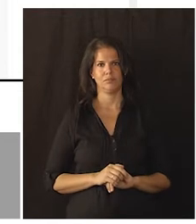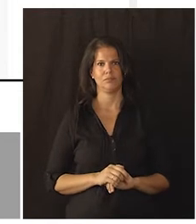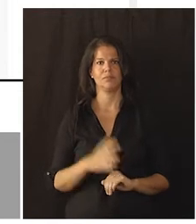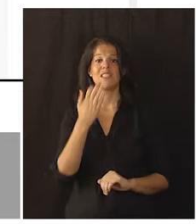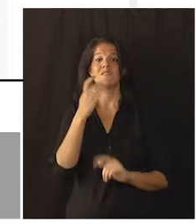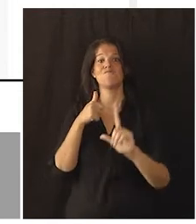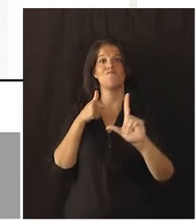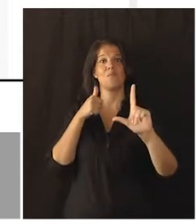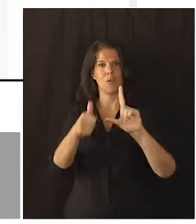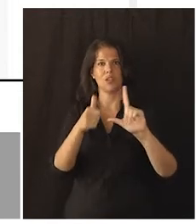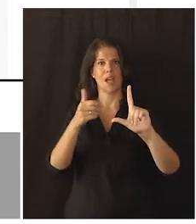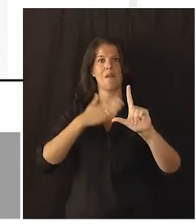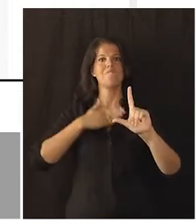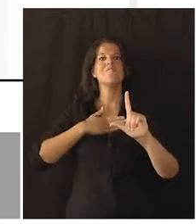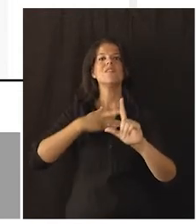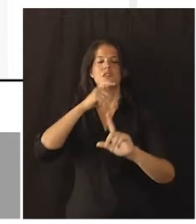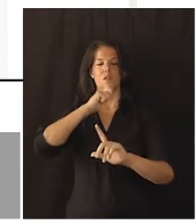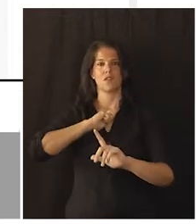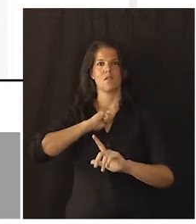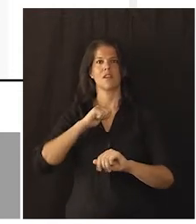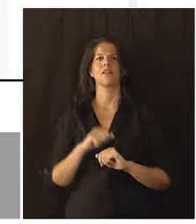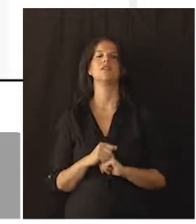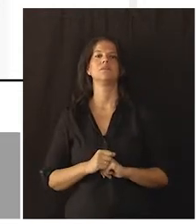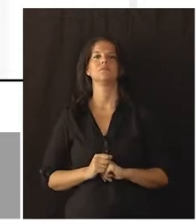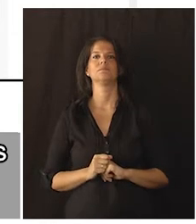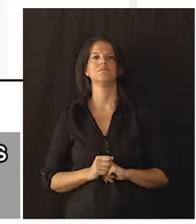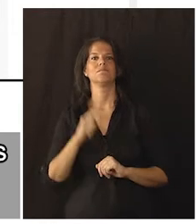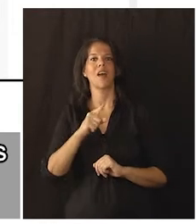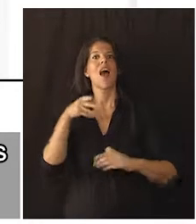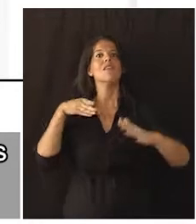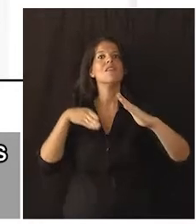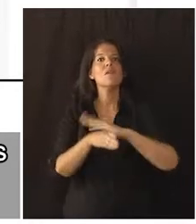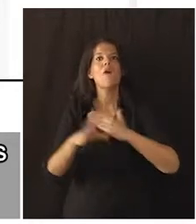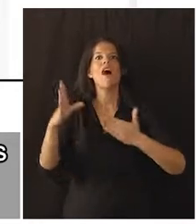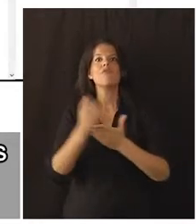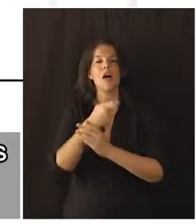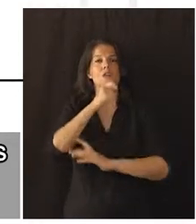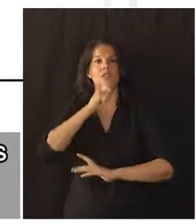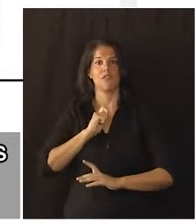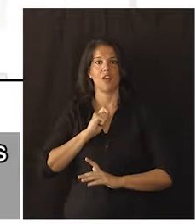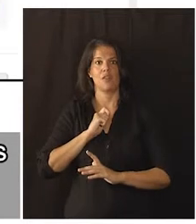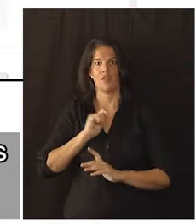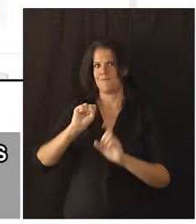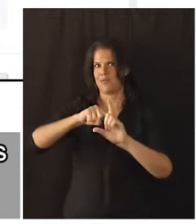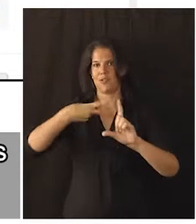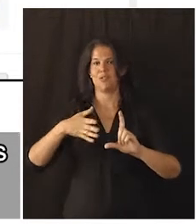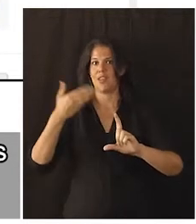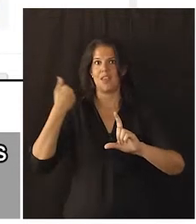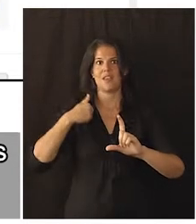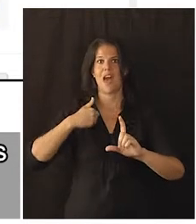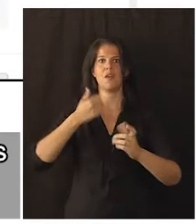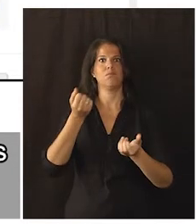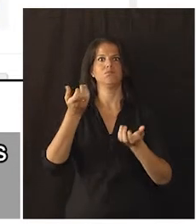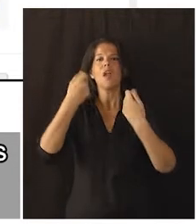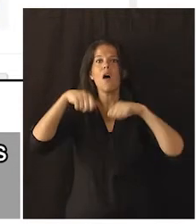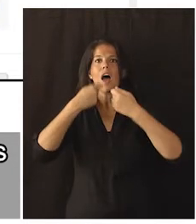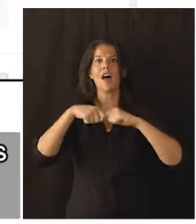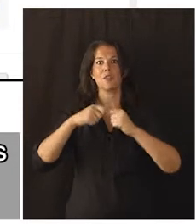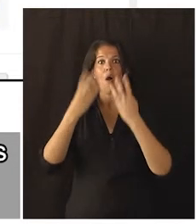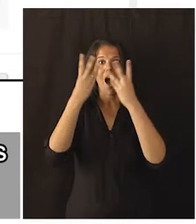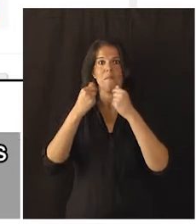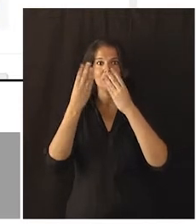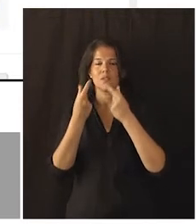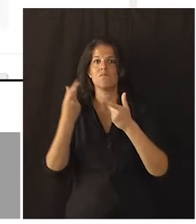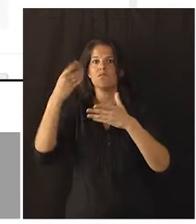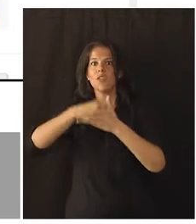Si lo hacemos sobre Mis notificaciones, accederemos a las notificaciones resultantes de los actos administrativos